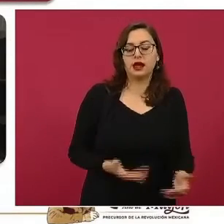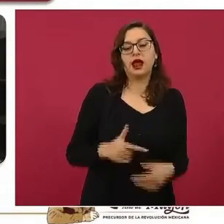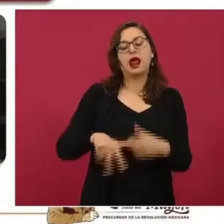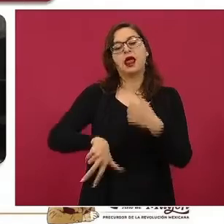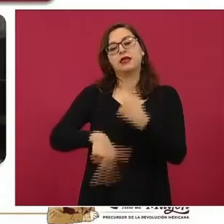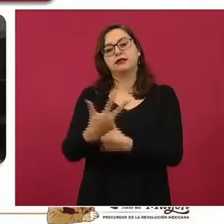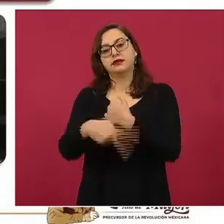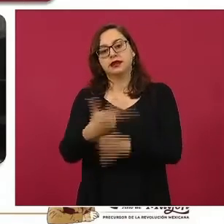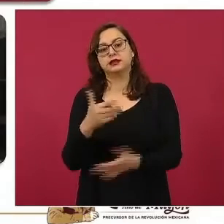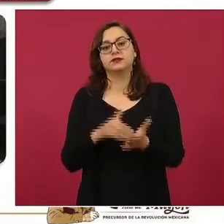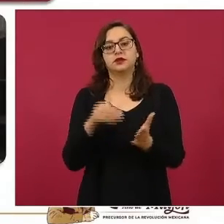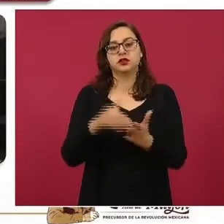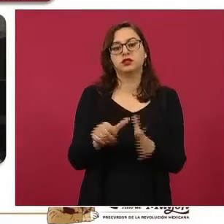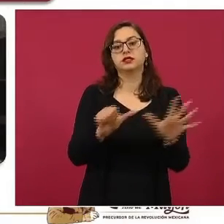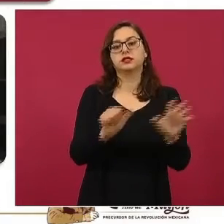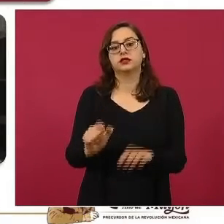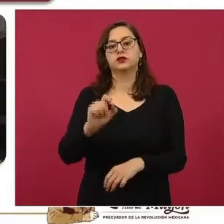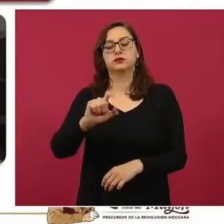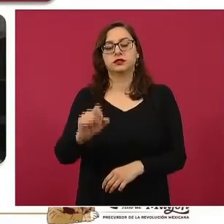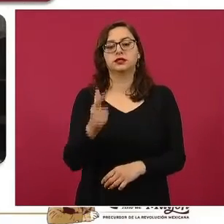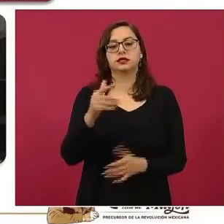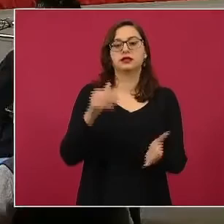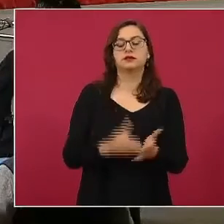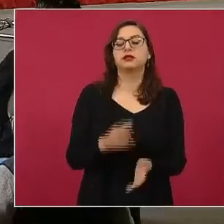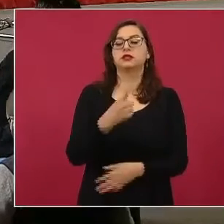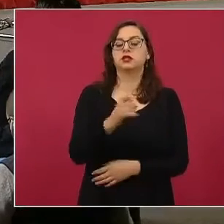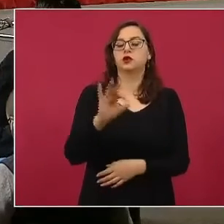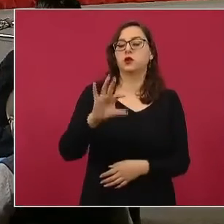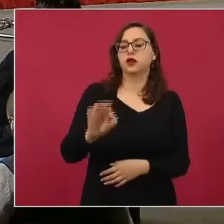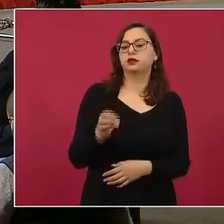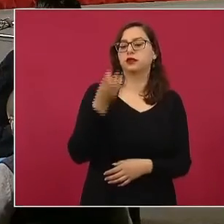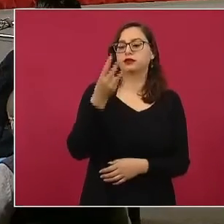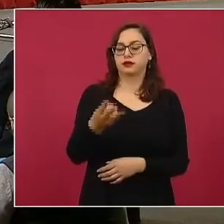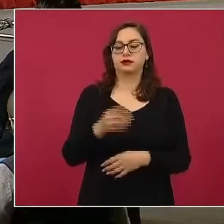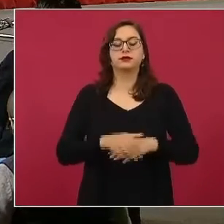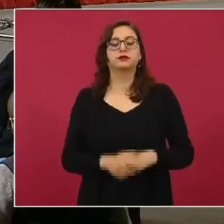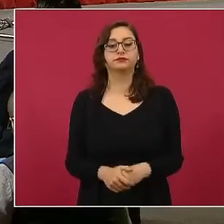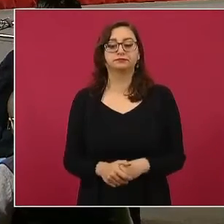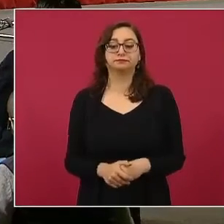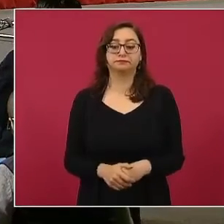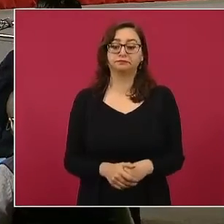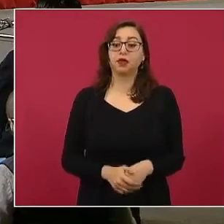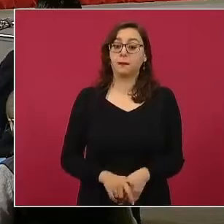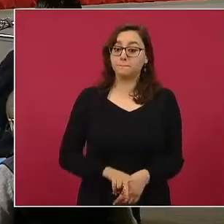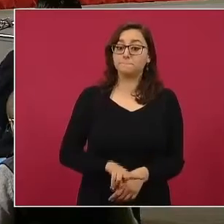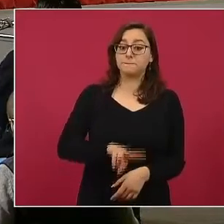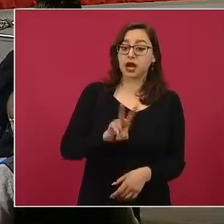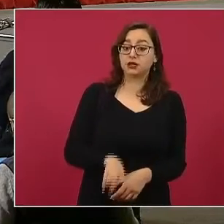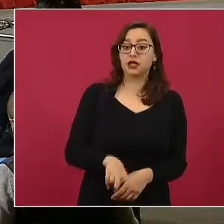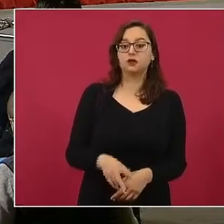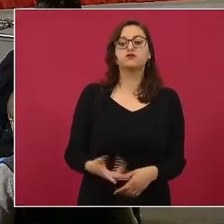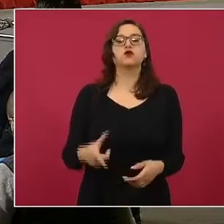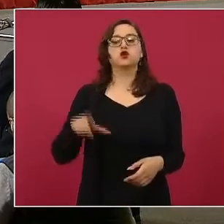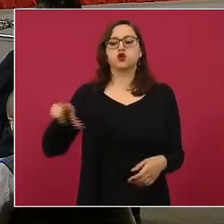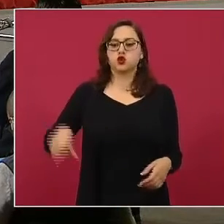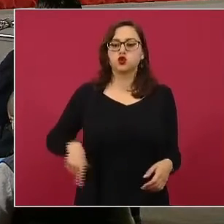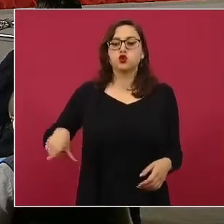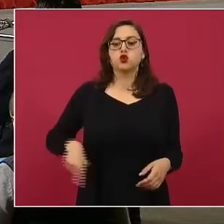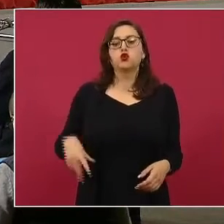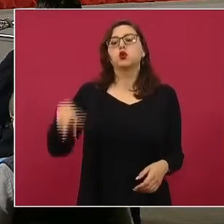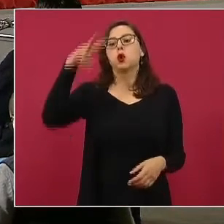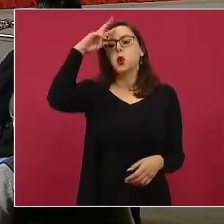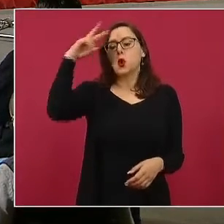cuarenta y tres piezas. Como ustedes saben, gracias a las acciones del gobierno de México